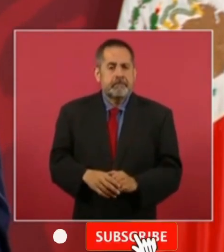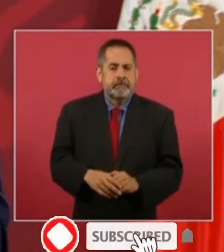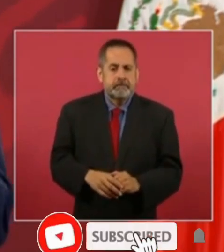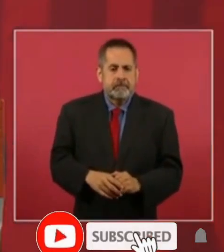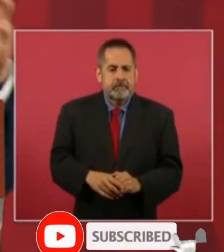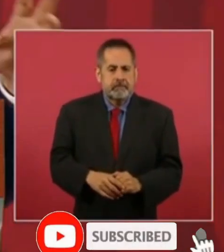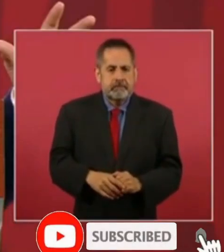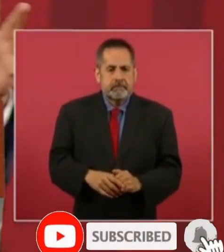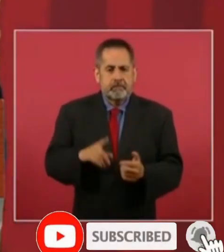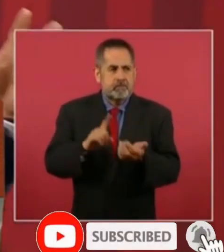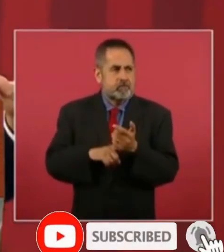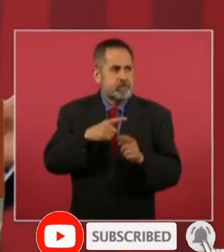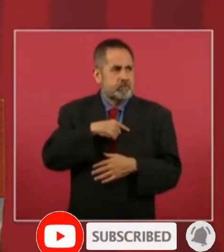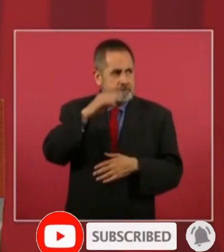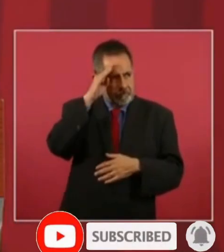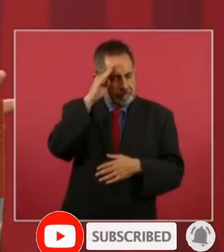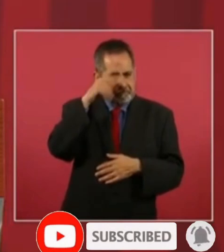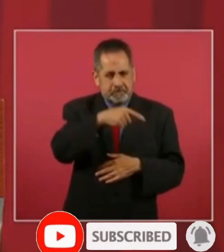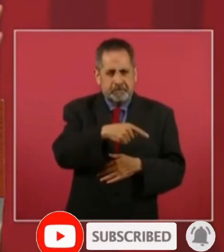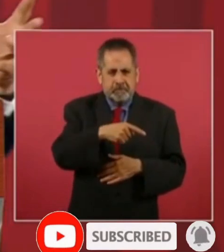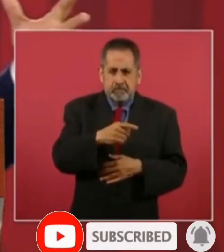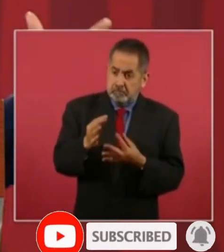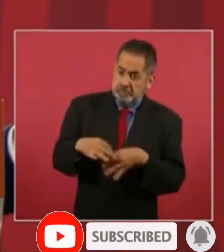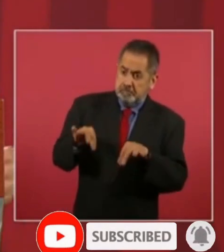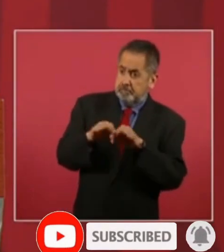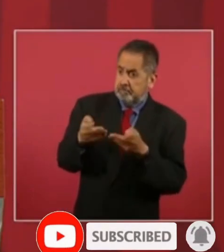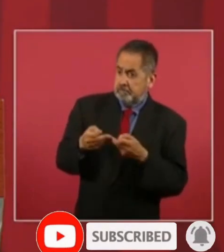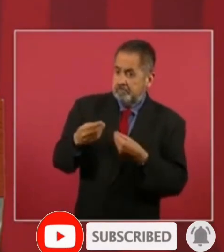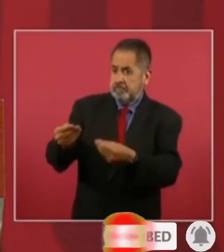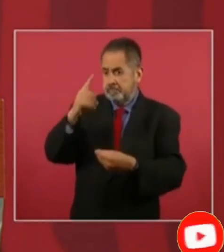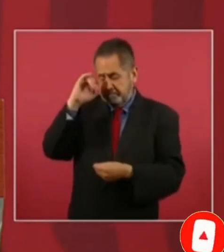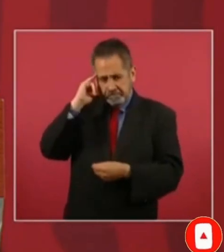no pensaba que eso fuese tan importante